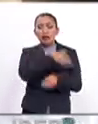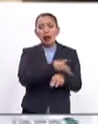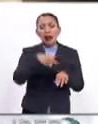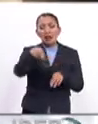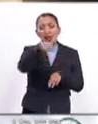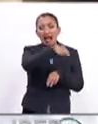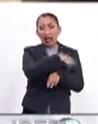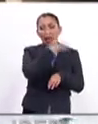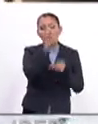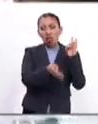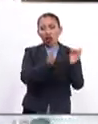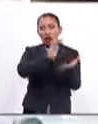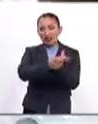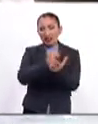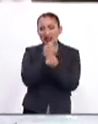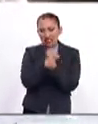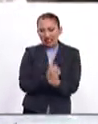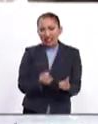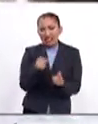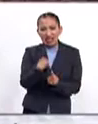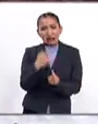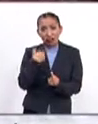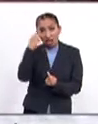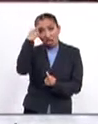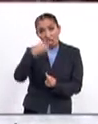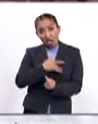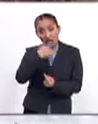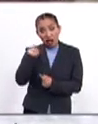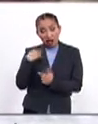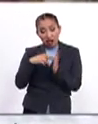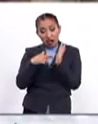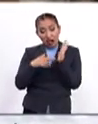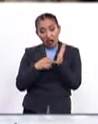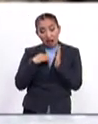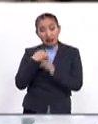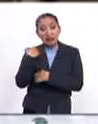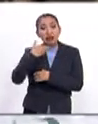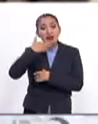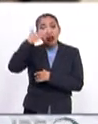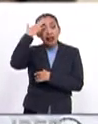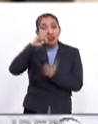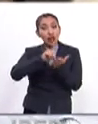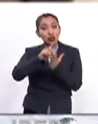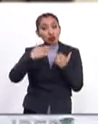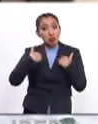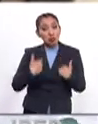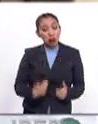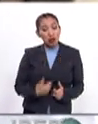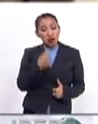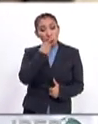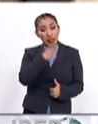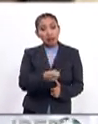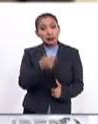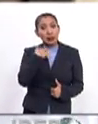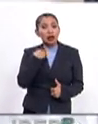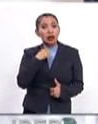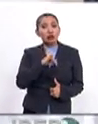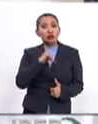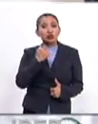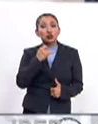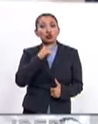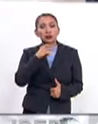familias que acceden al matrimonio infantil no son conscientes de los principios islámicos y los derechos humanos, dice Yusuf Zay.